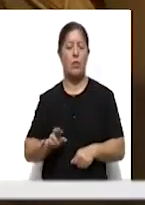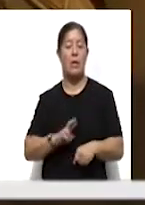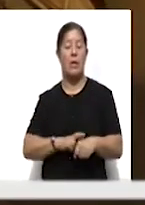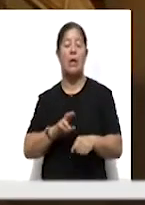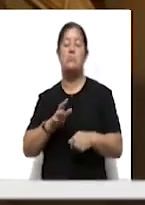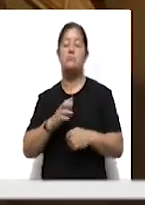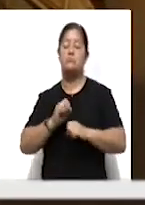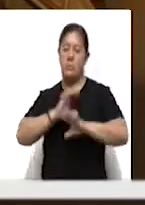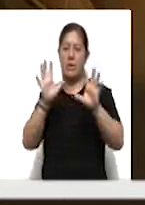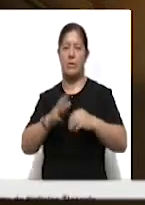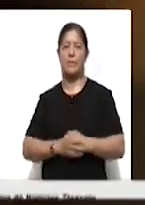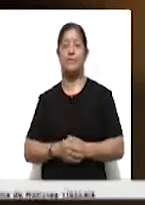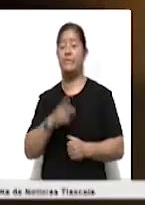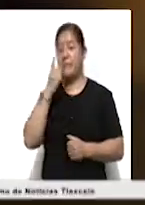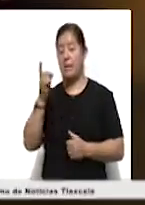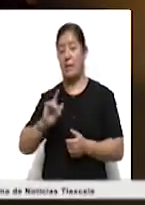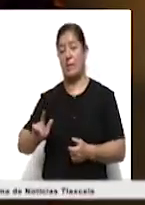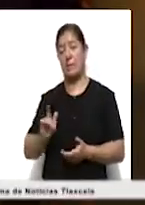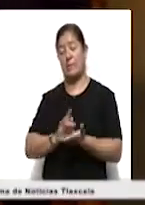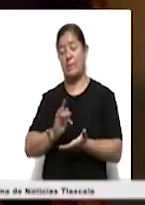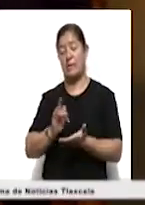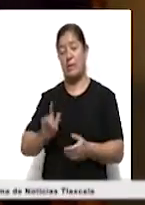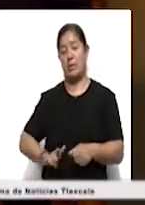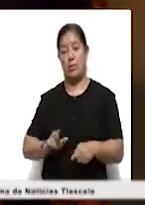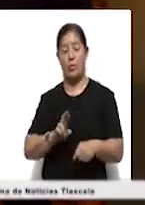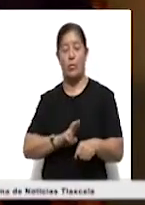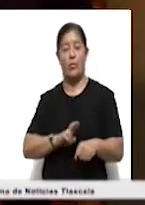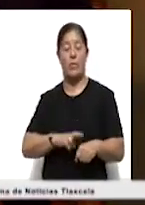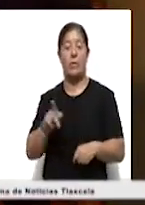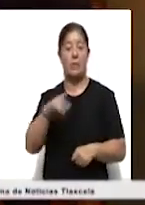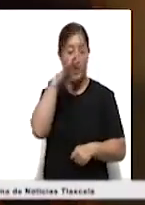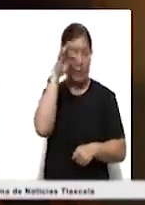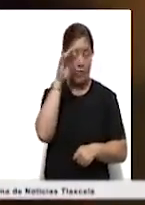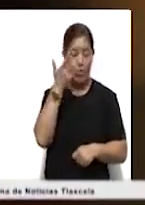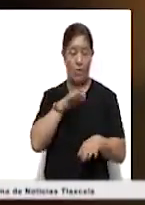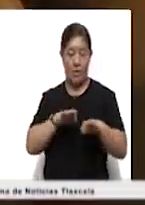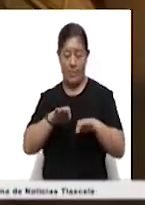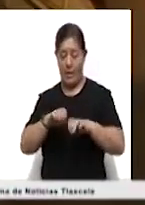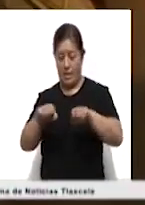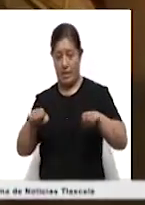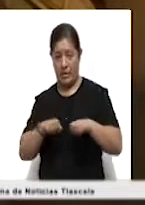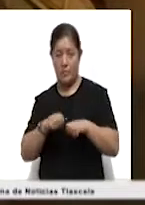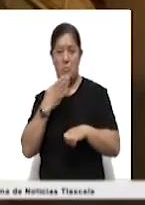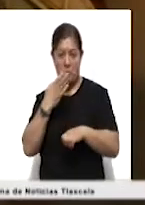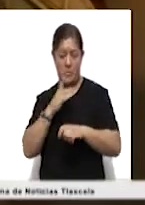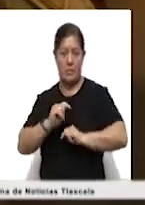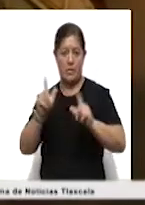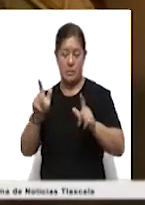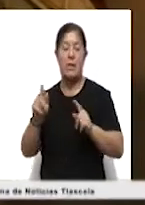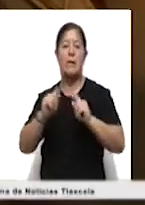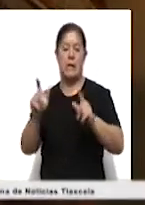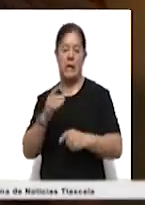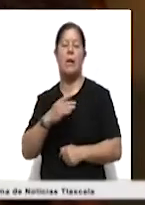Agradecerle al gobernador esta oportunidad que nos da de hacer un trabajo en equipo porque es para bien de Tlaxcala. Tlaxcala merece que tengamos esa